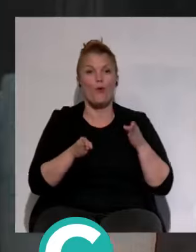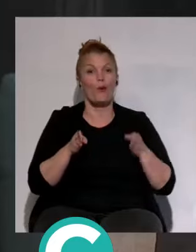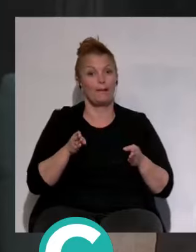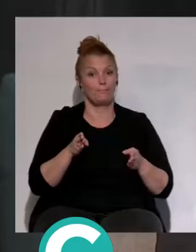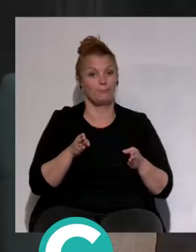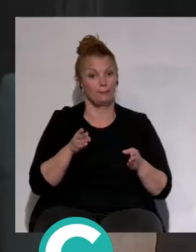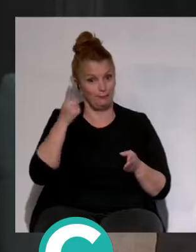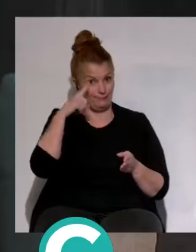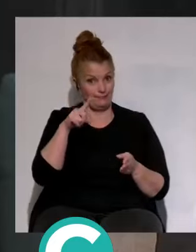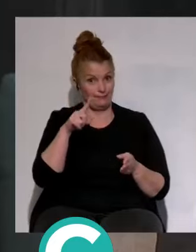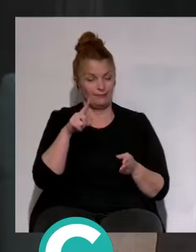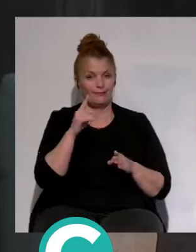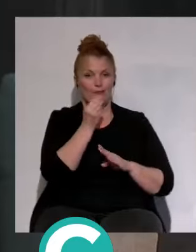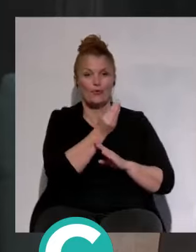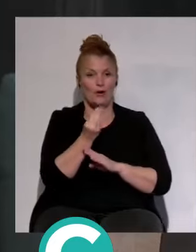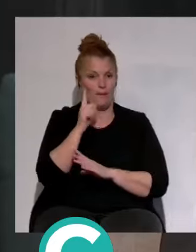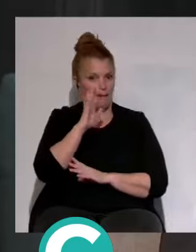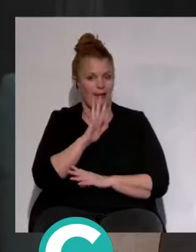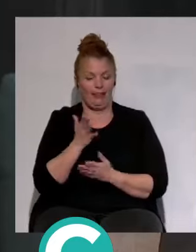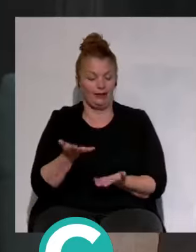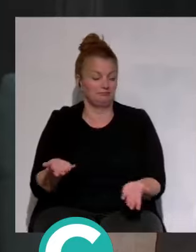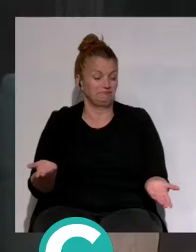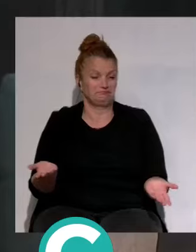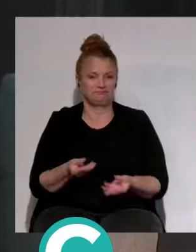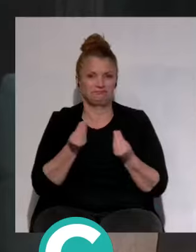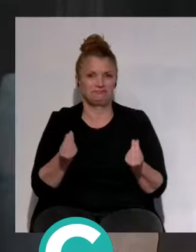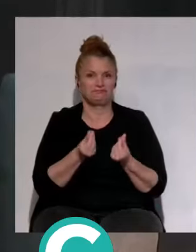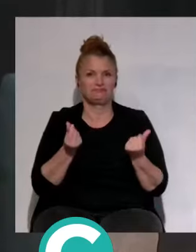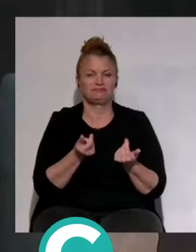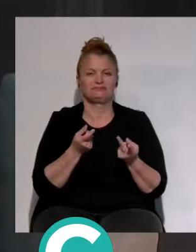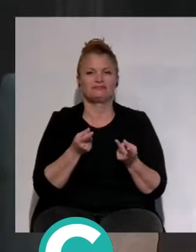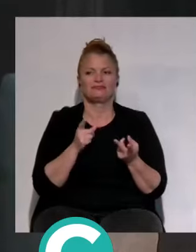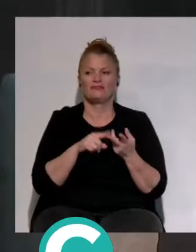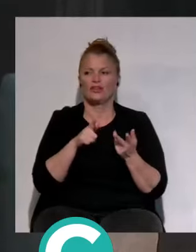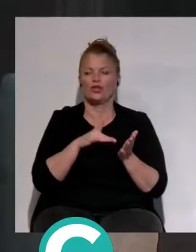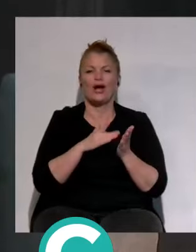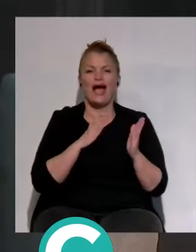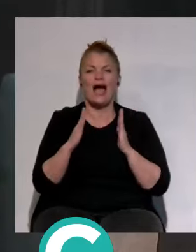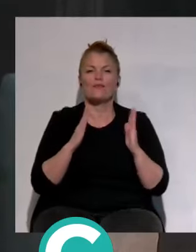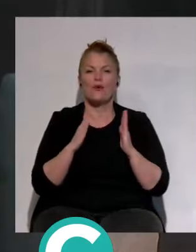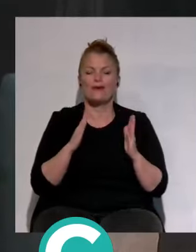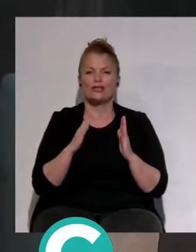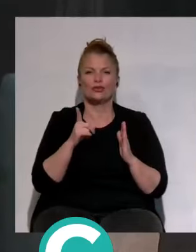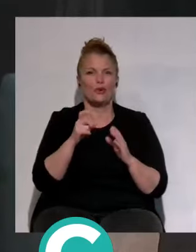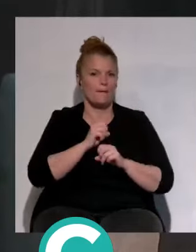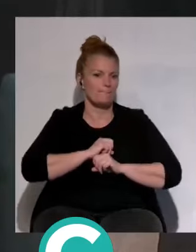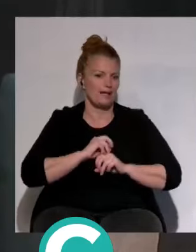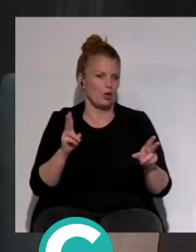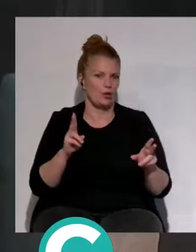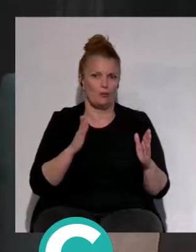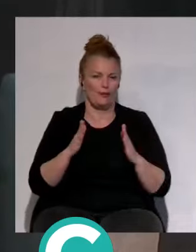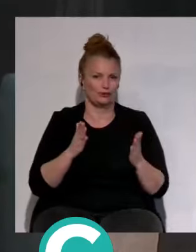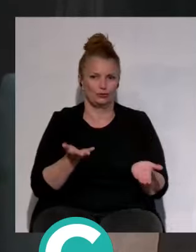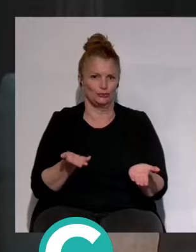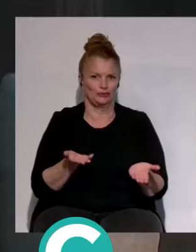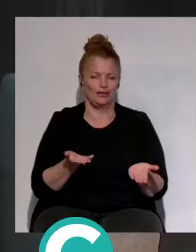Y la verdad que, sinceramente, tengo una cosa. Tampoco veo que sea el momento de agregar mierda. El peor momento. Es el peor momento.